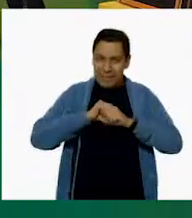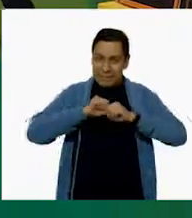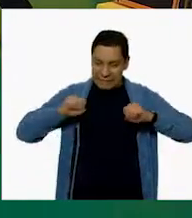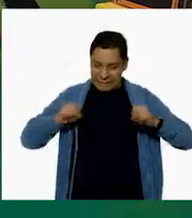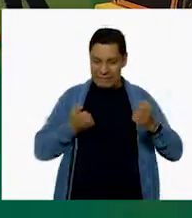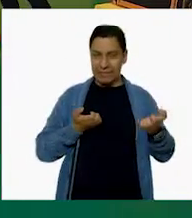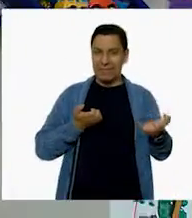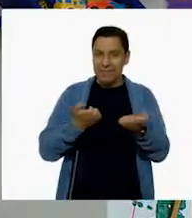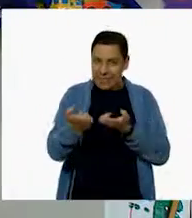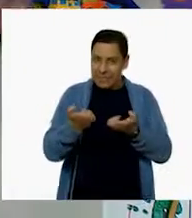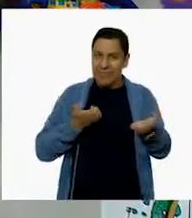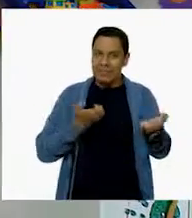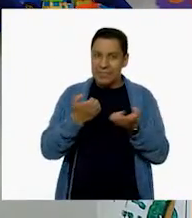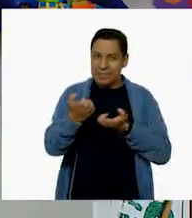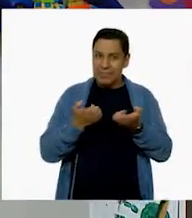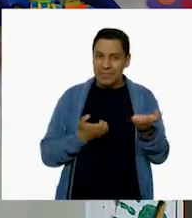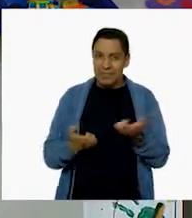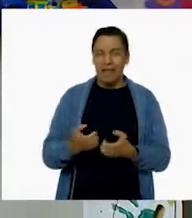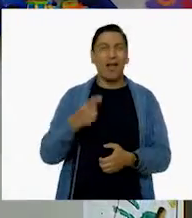ejercitarse.